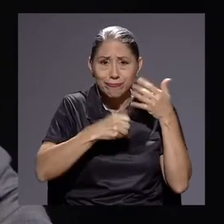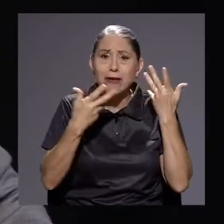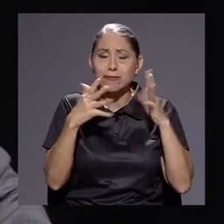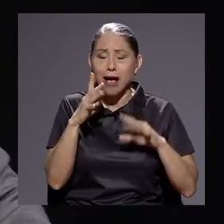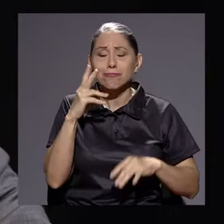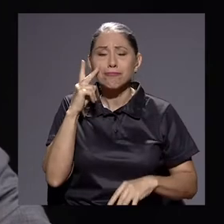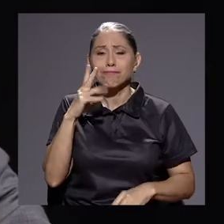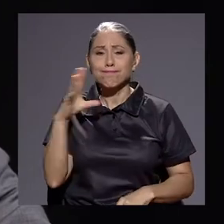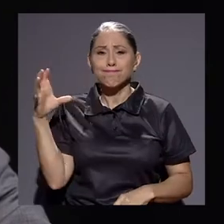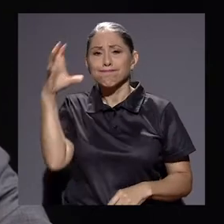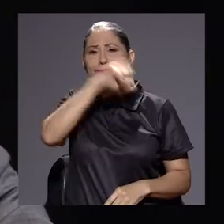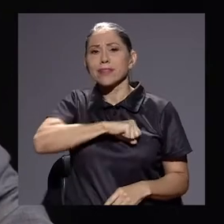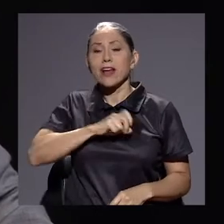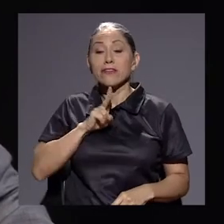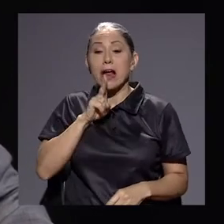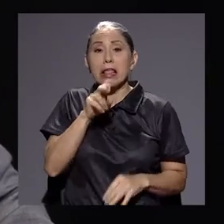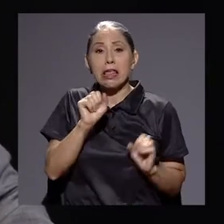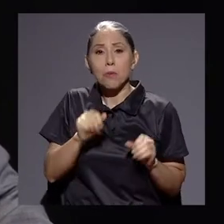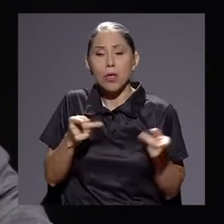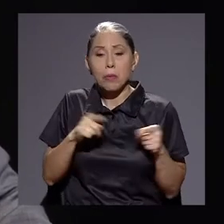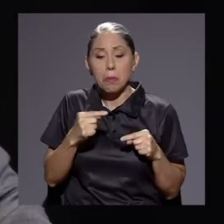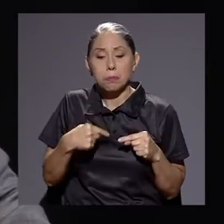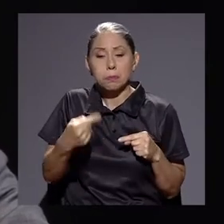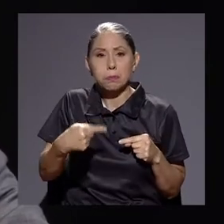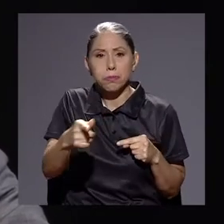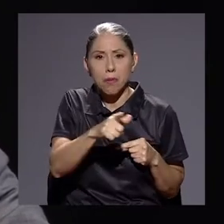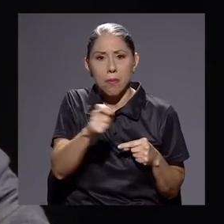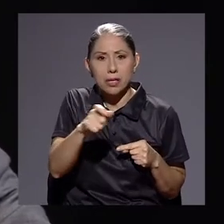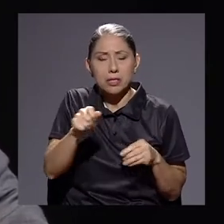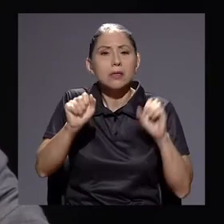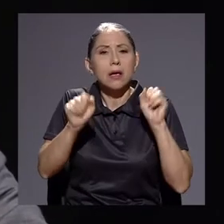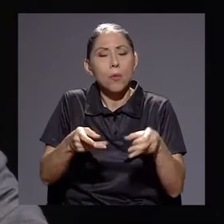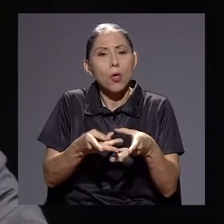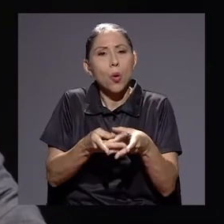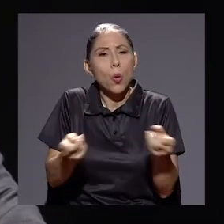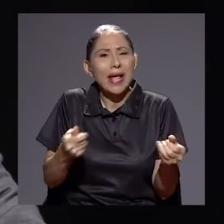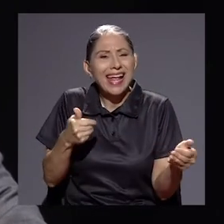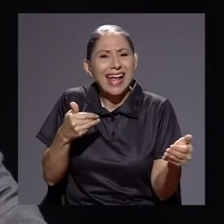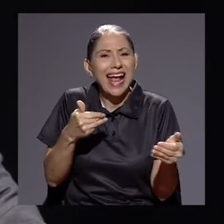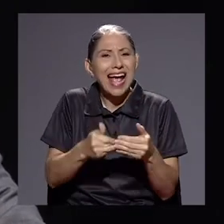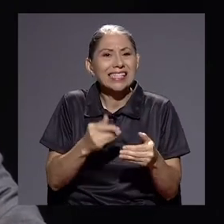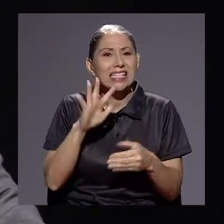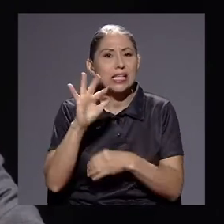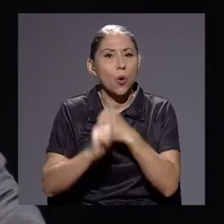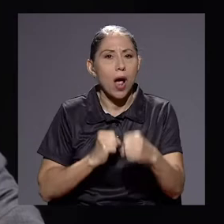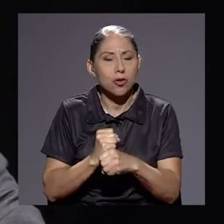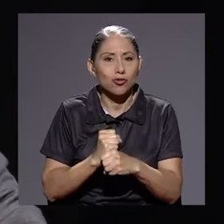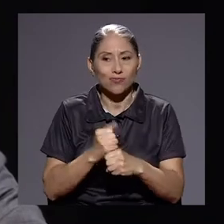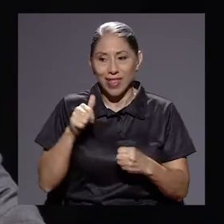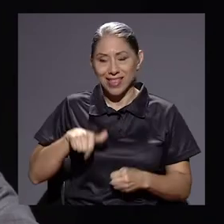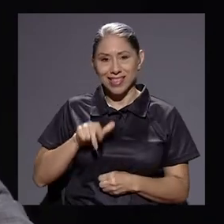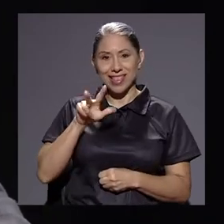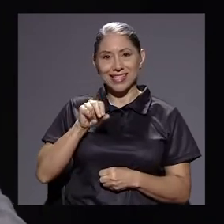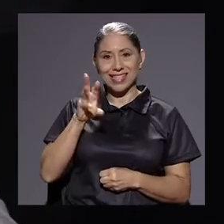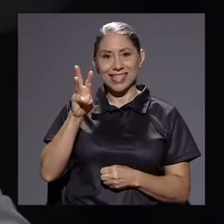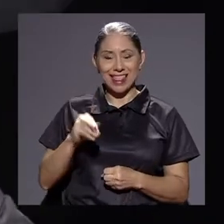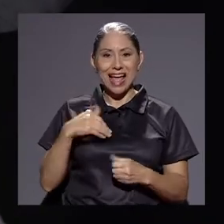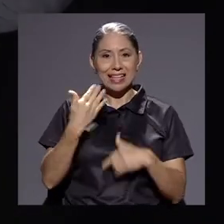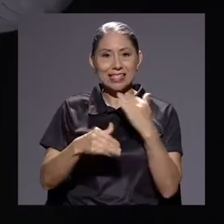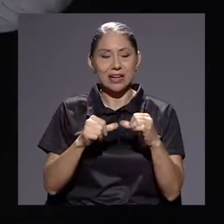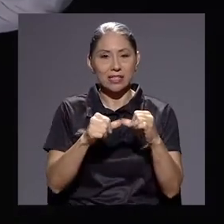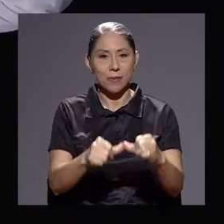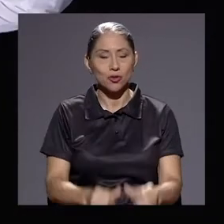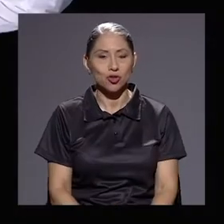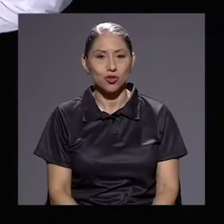realidad que podríamos tener a muy próximos meses y que se puede solucionar en casi un lustro. Estamos en 360. Ya